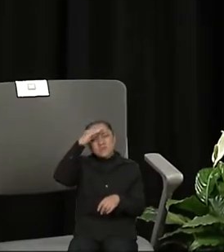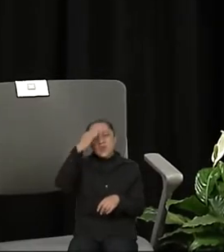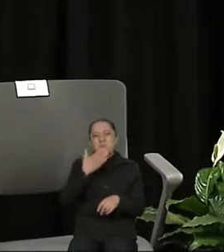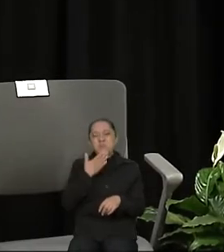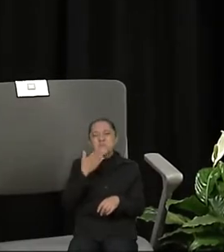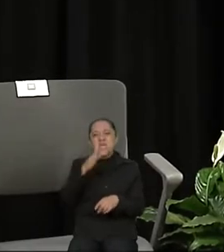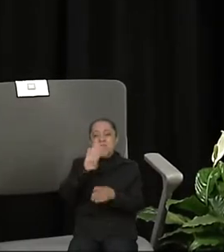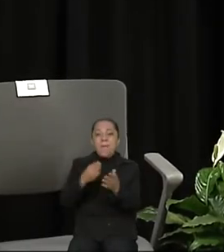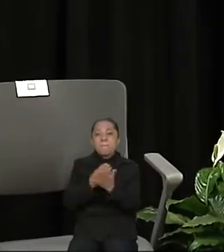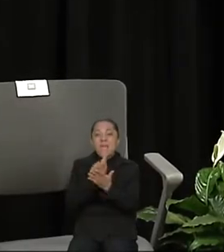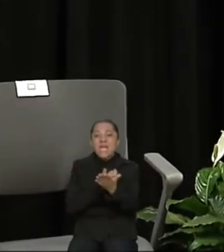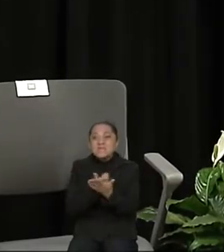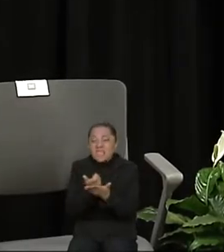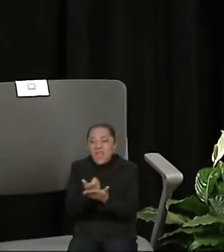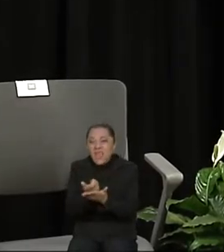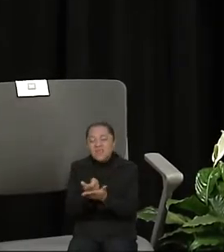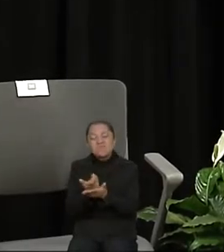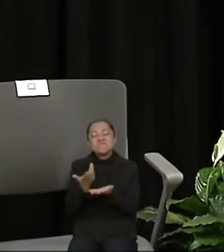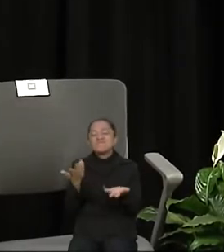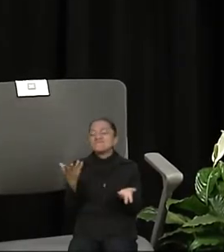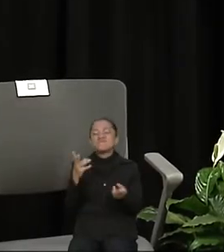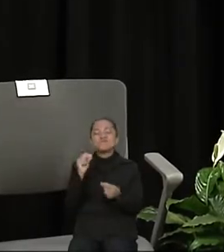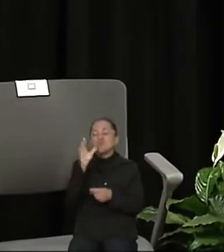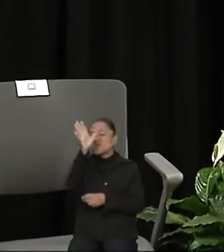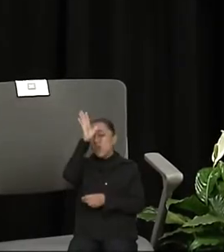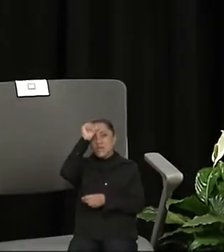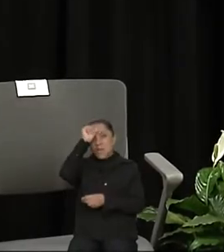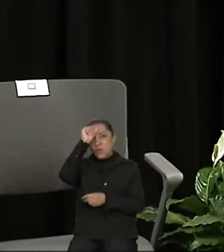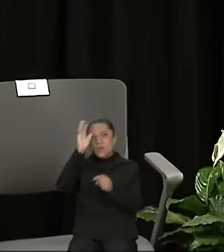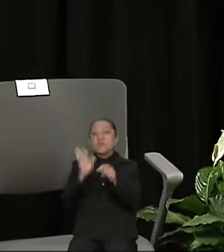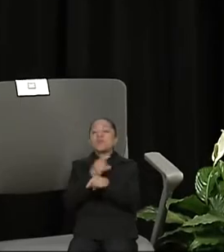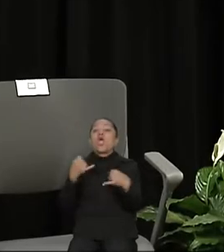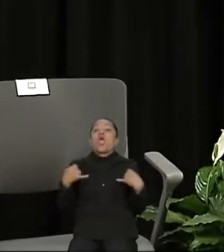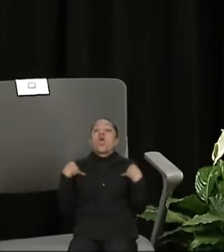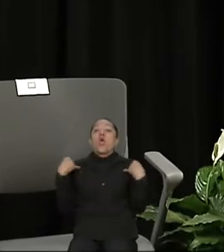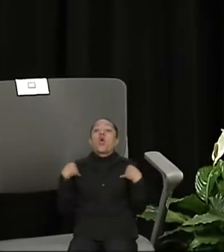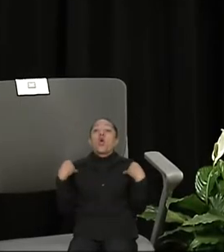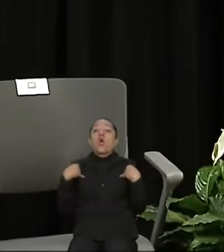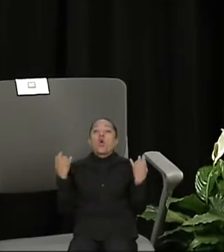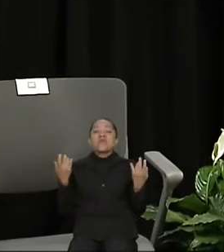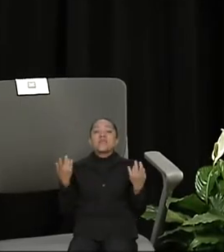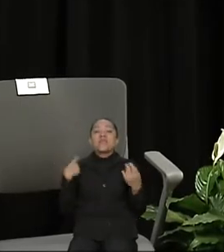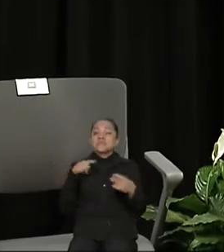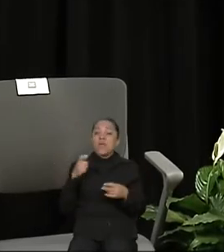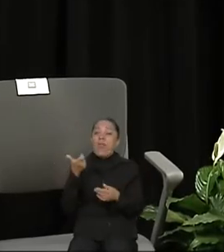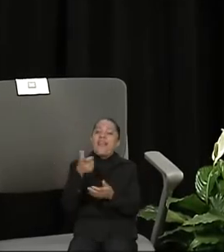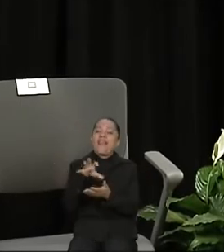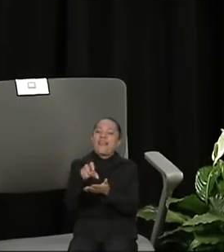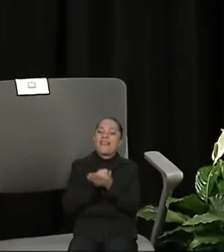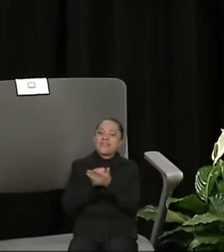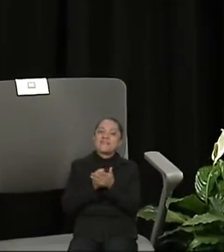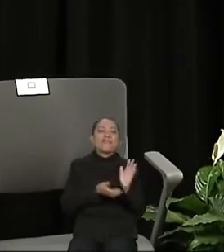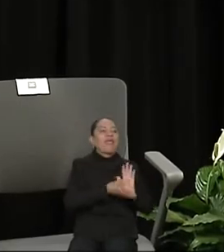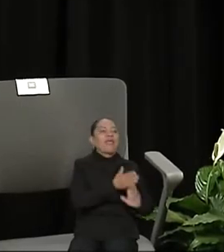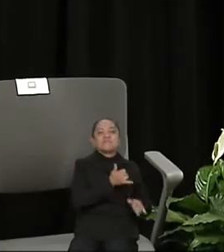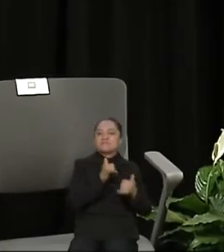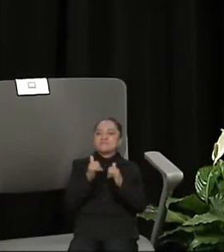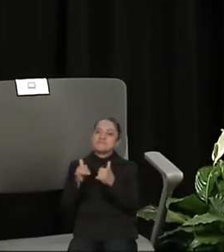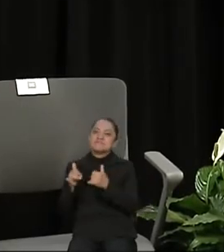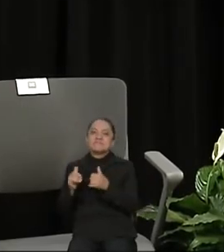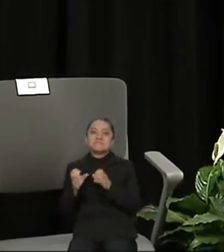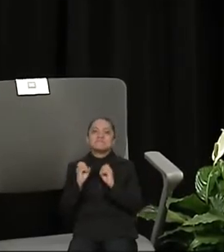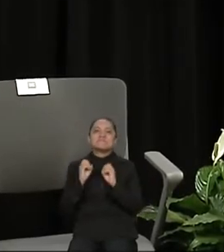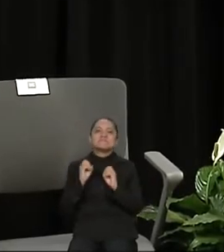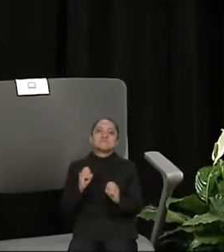Hoy es la beca bar. Los muchachos la cobran, voy a tomar el bar. Y tengo dos hijos, ingresados de la Universidad Autónoma del Estado de